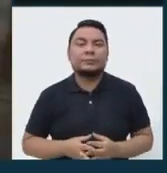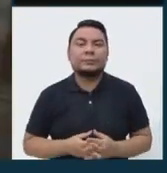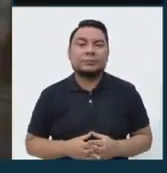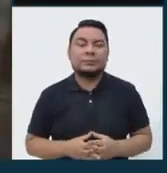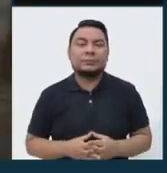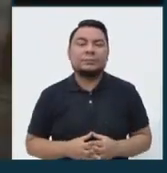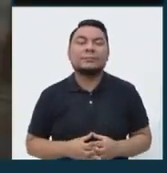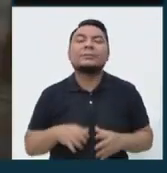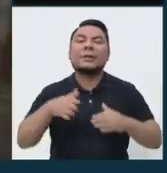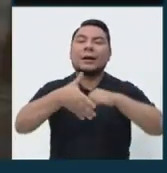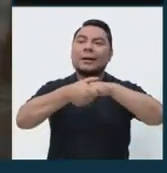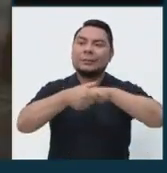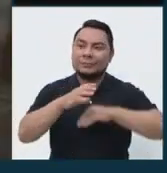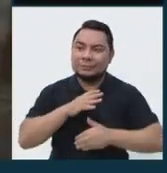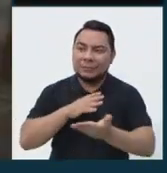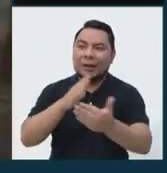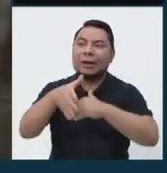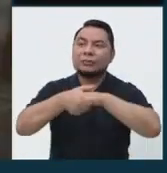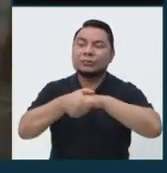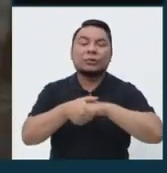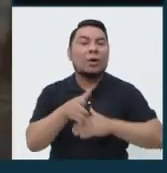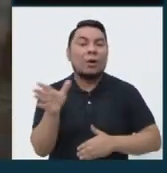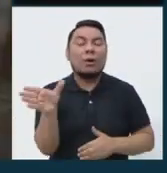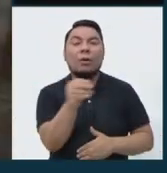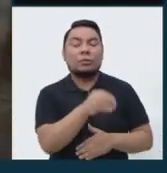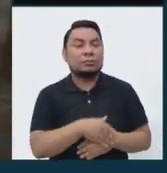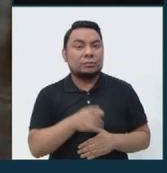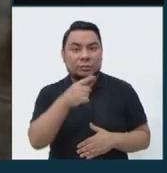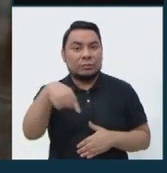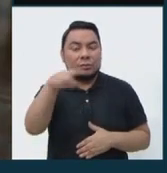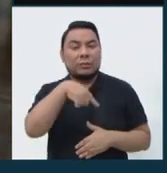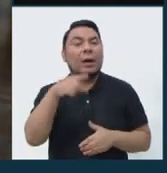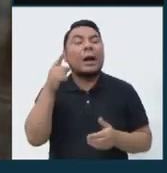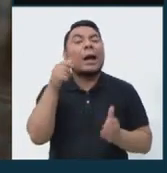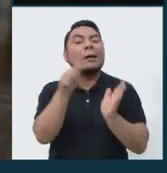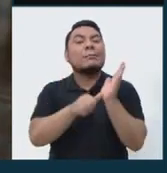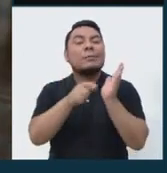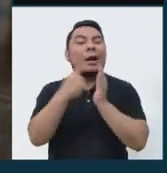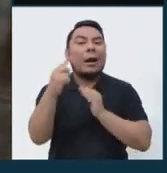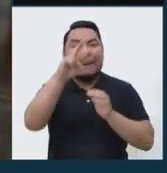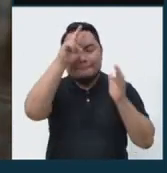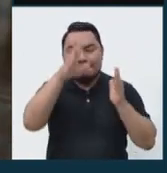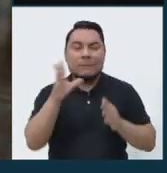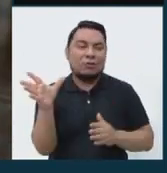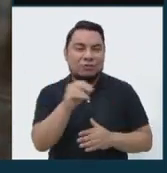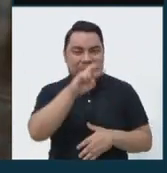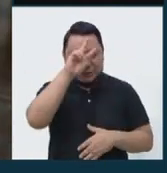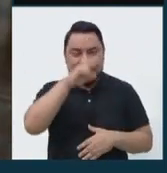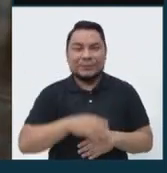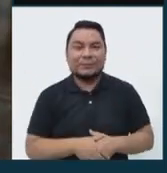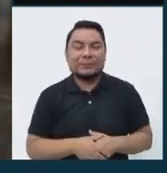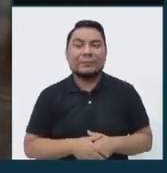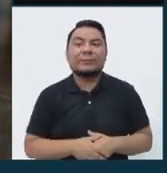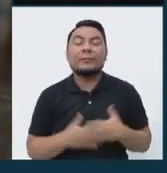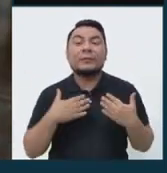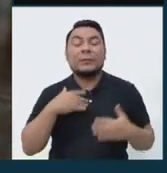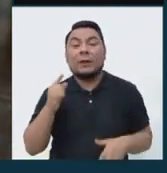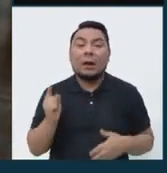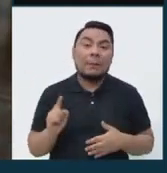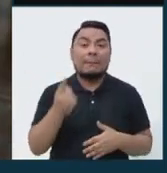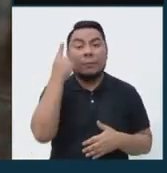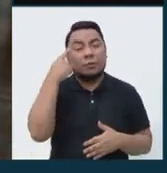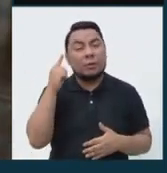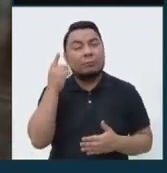Un cordial saludo para todos los hermanos peruanos a nivel nacional. Una de mis propuestas